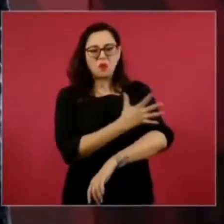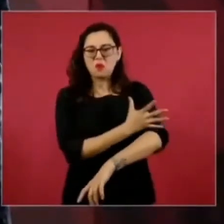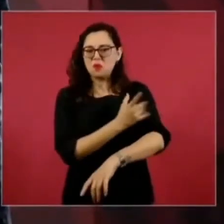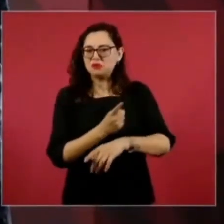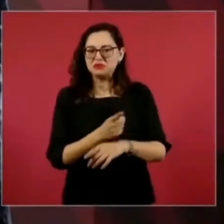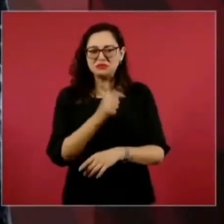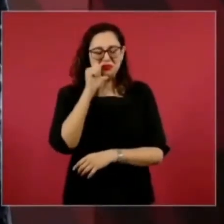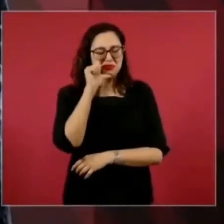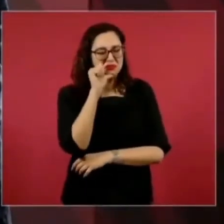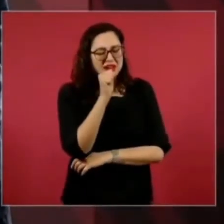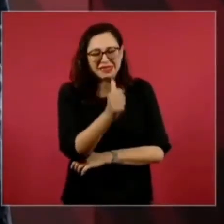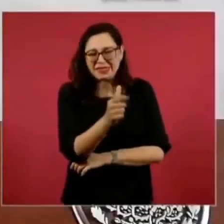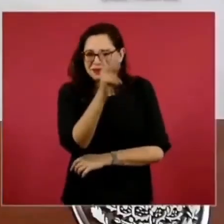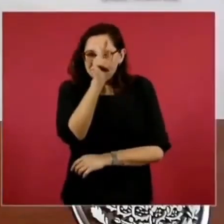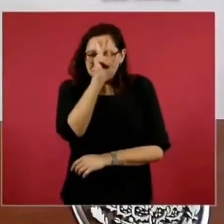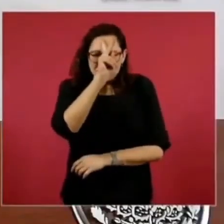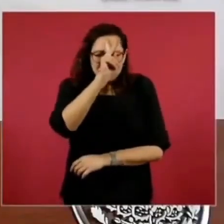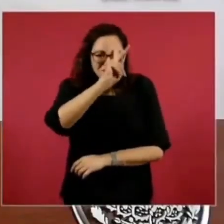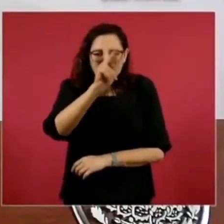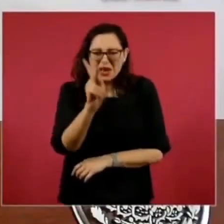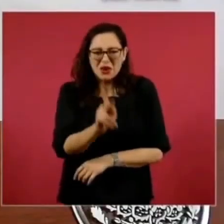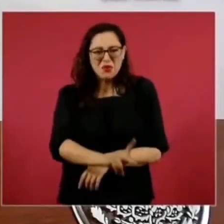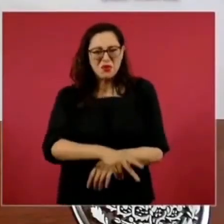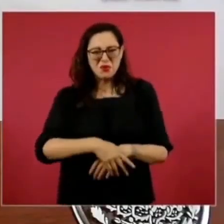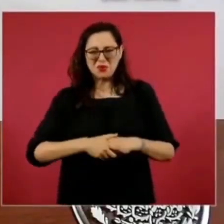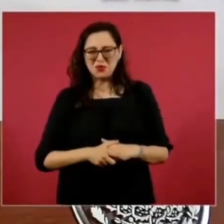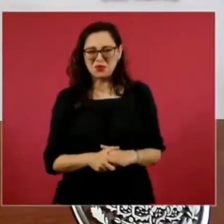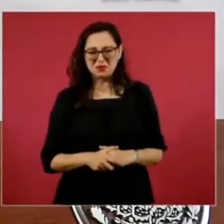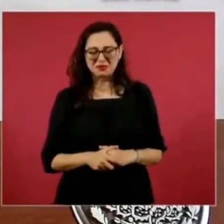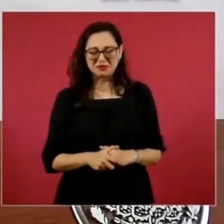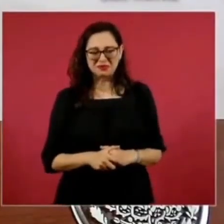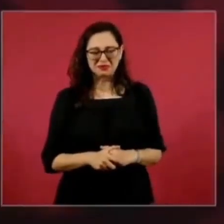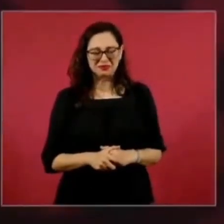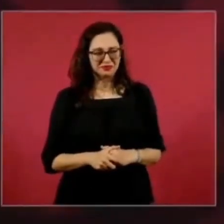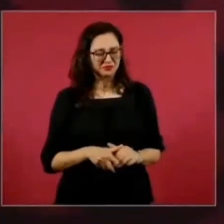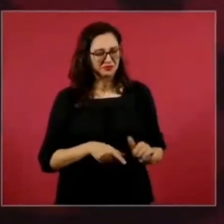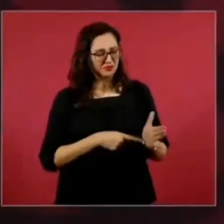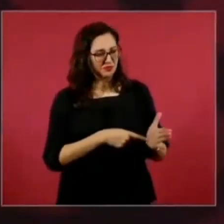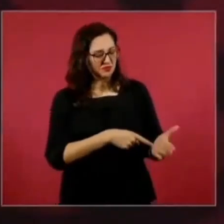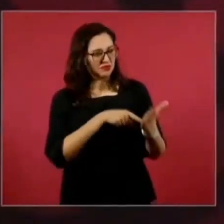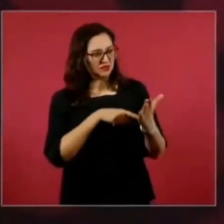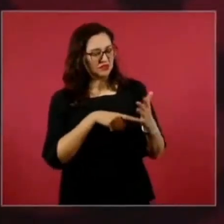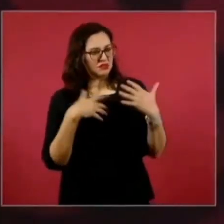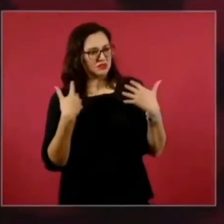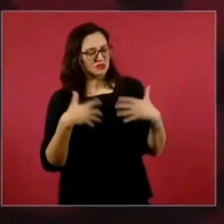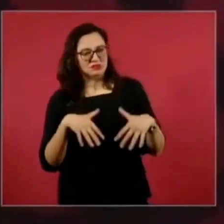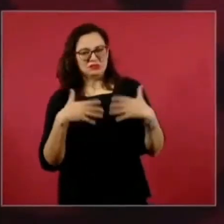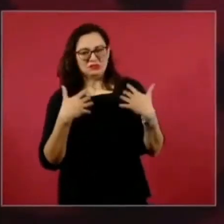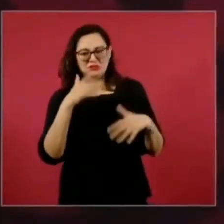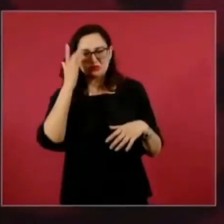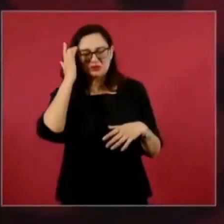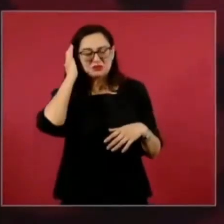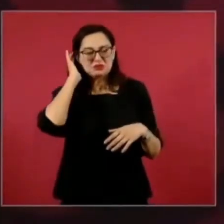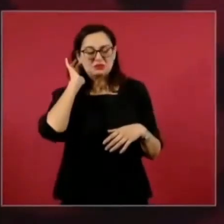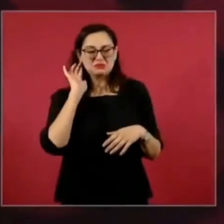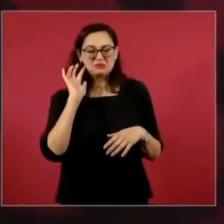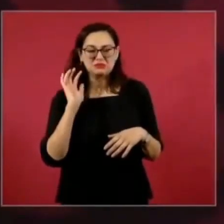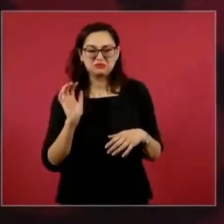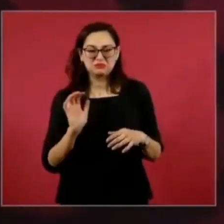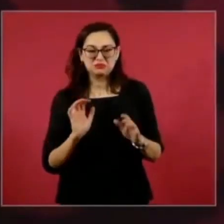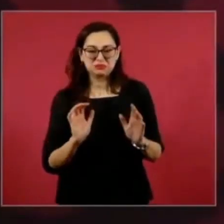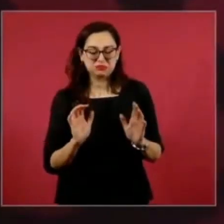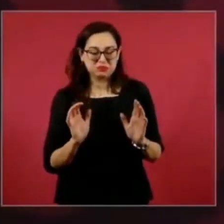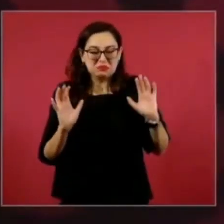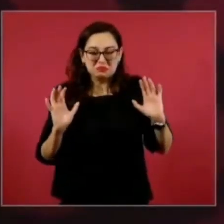enseñando el cobre. Siempre me ha